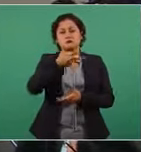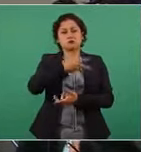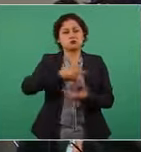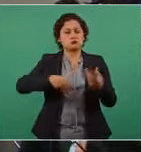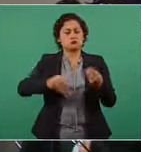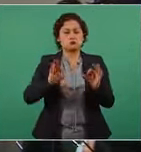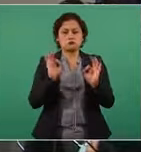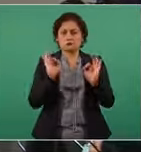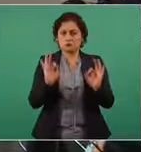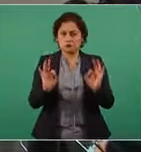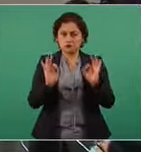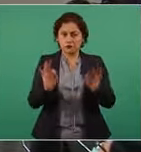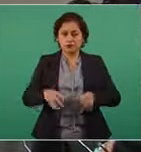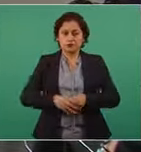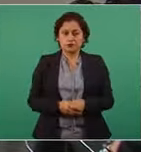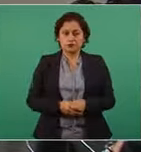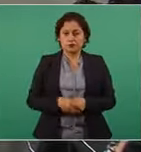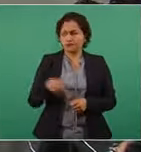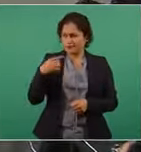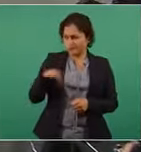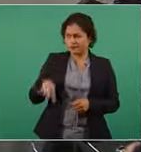empleo.